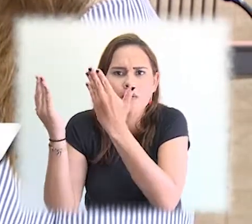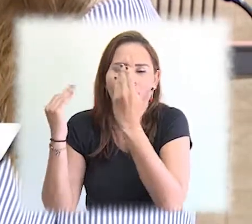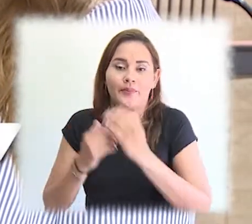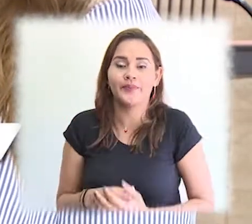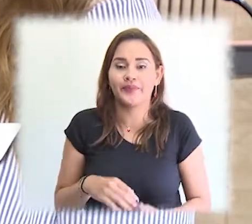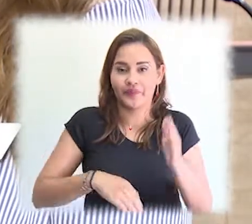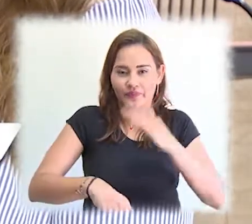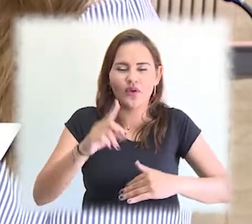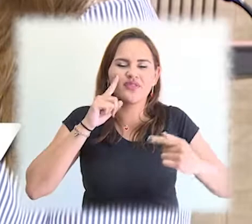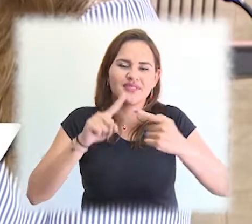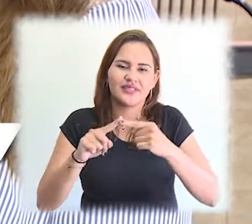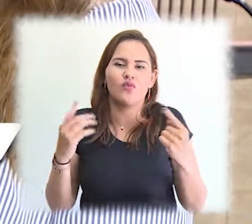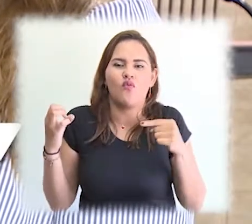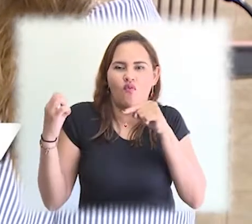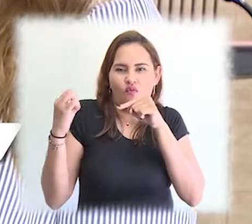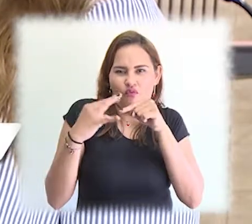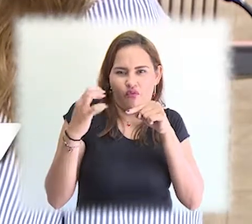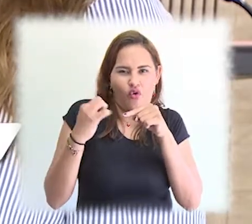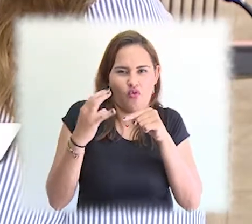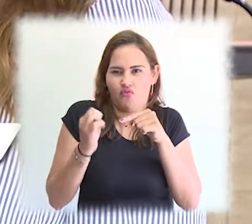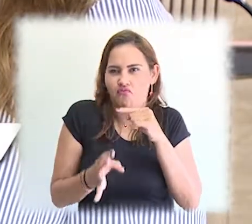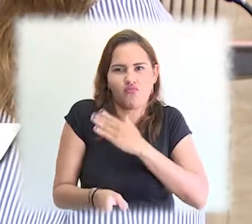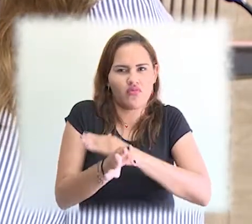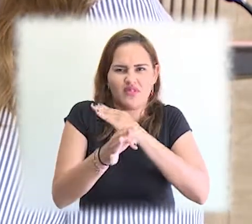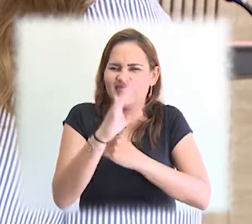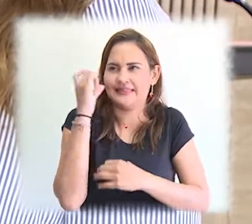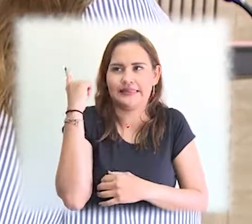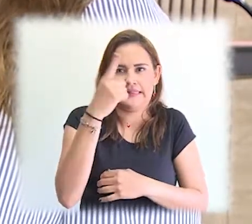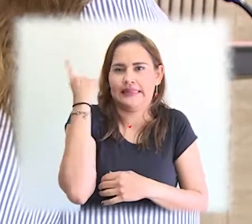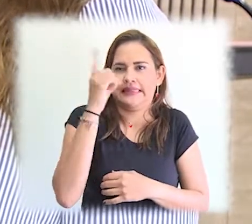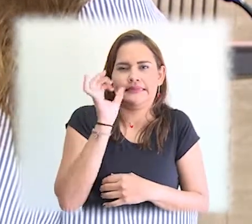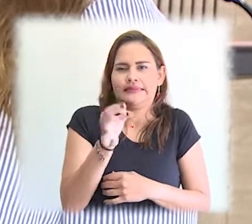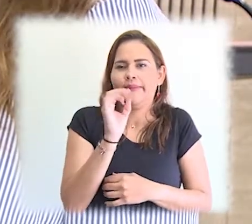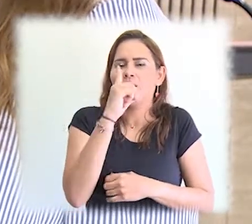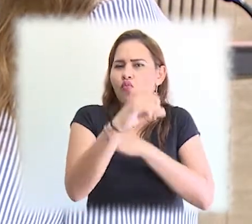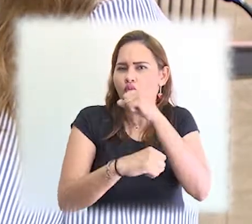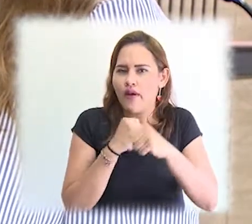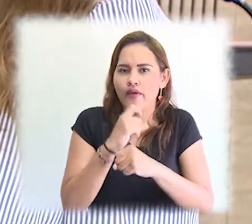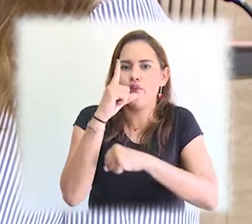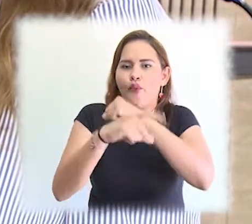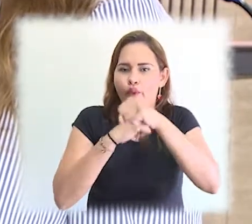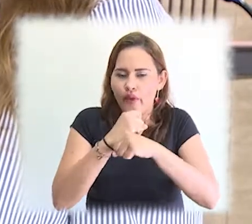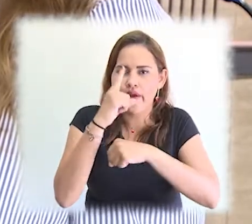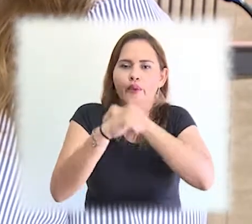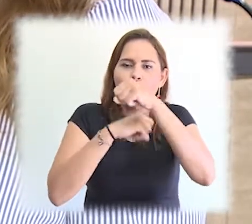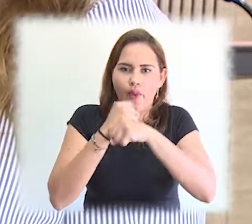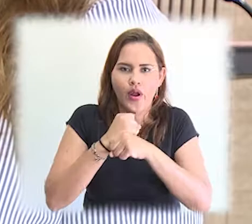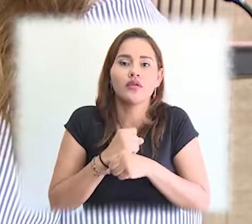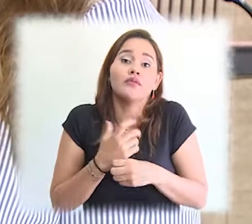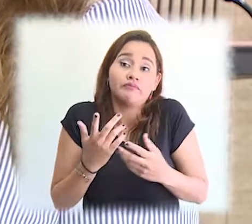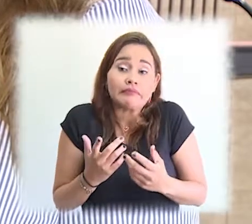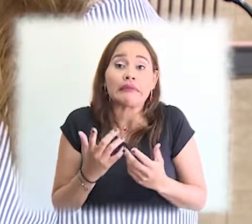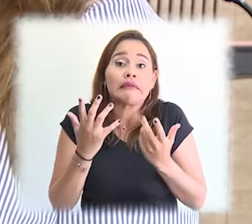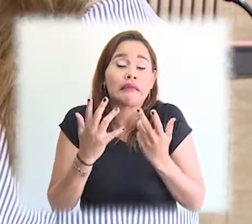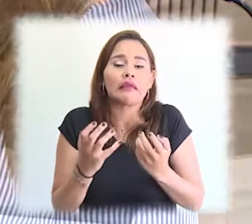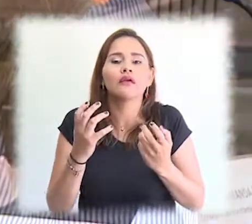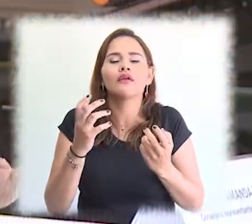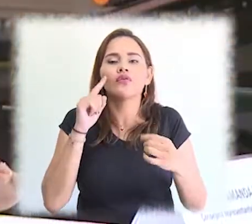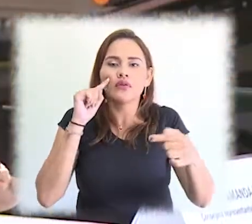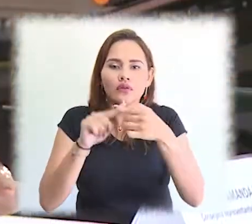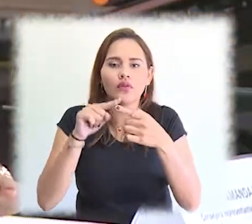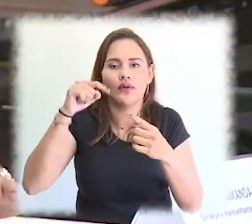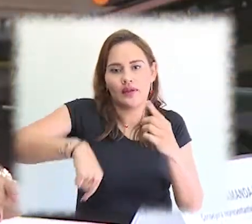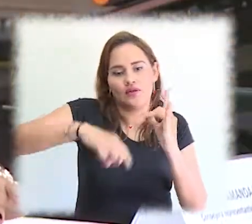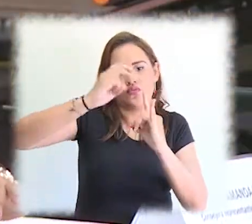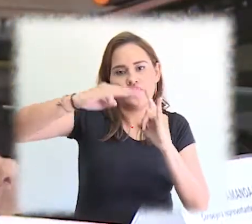través de los consejos territoriales de planeación. Entonces el objetivo de este evento es realizar los foros que se hacen una vez al